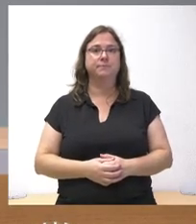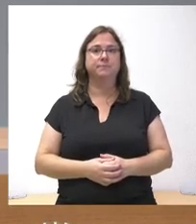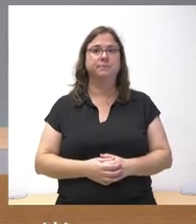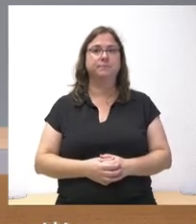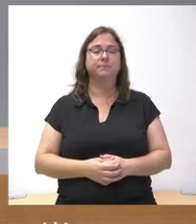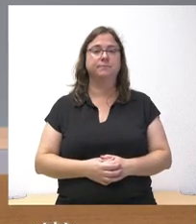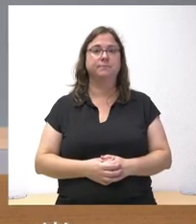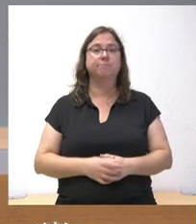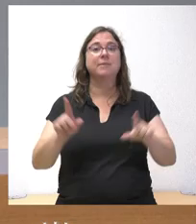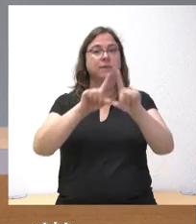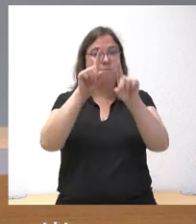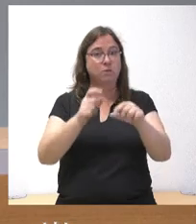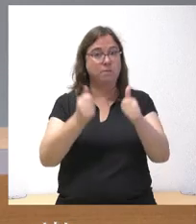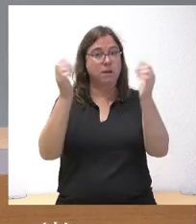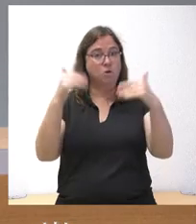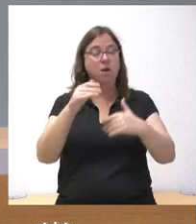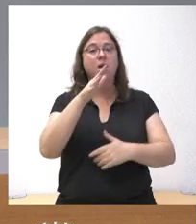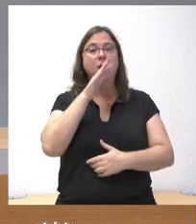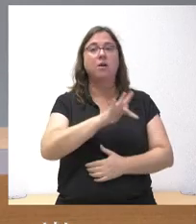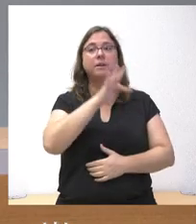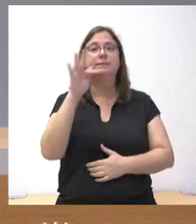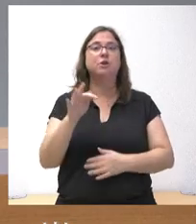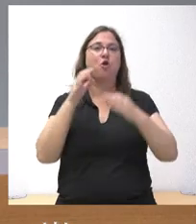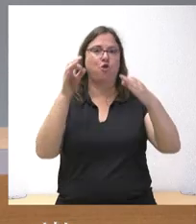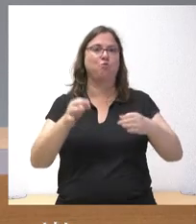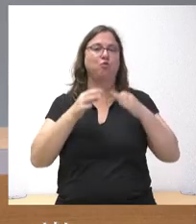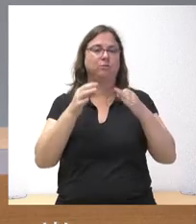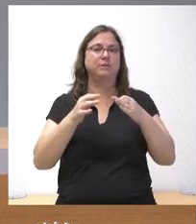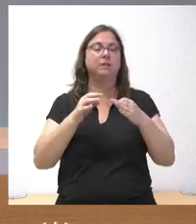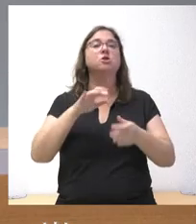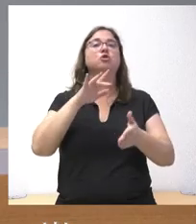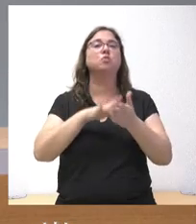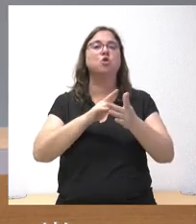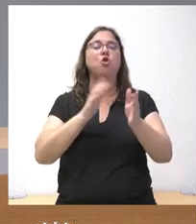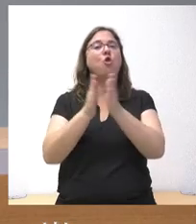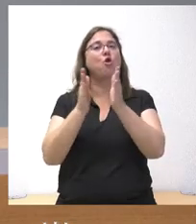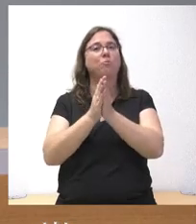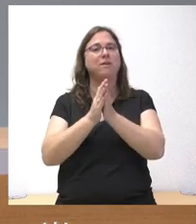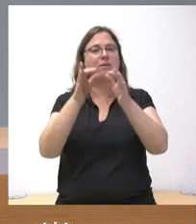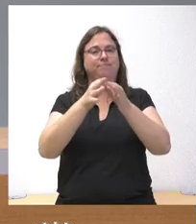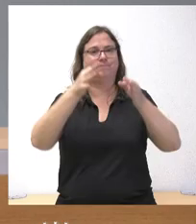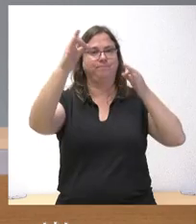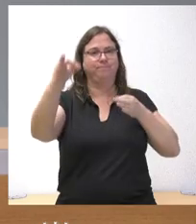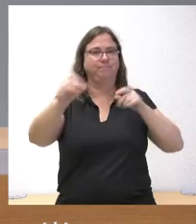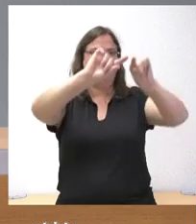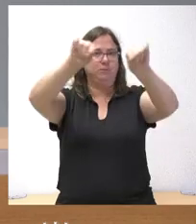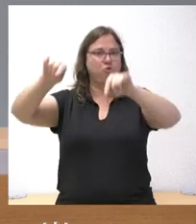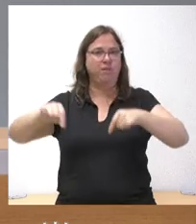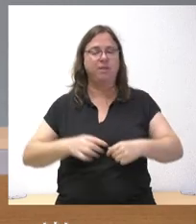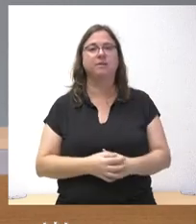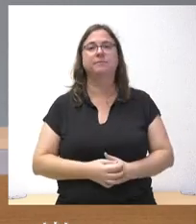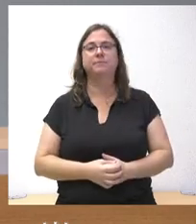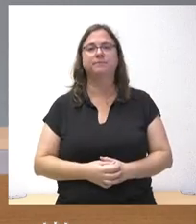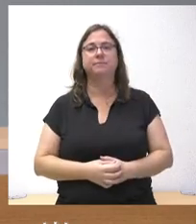Si no hay más preguntas, vamos a abrir, como siempre, un turno con los compañeros que nos siguen desde las diferentes provincias.